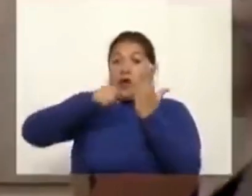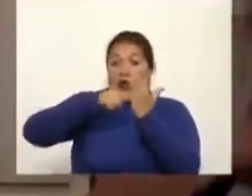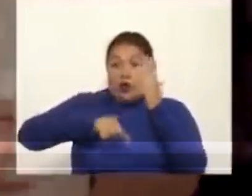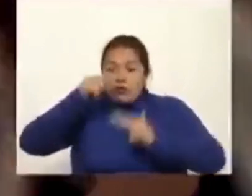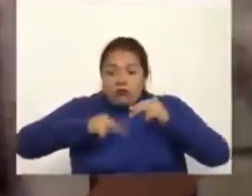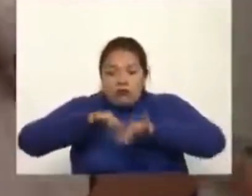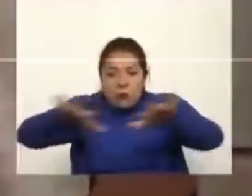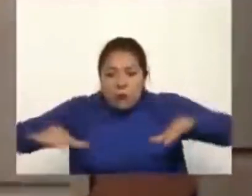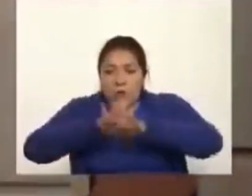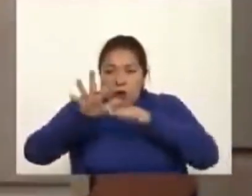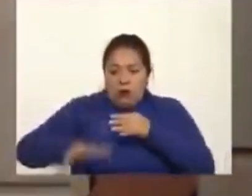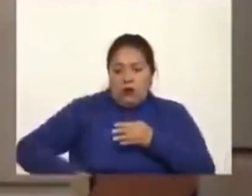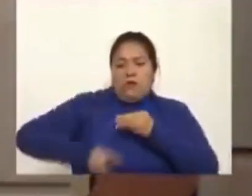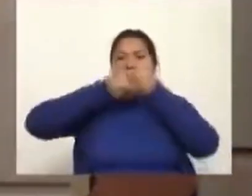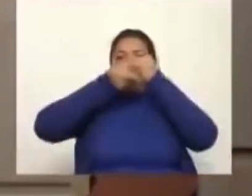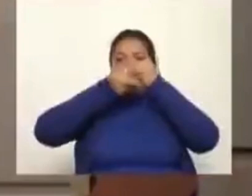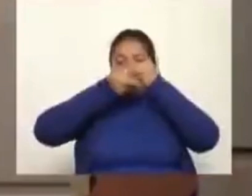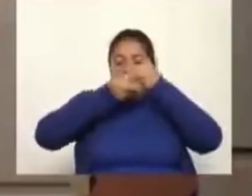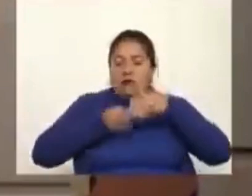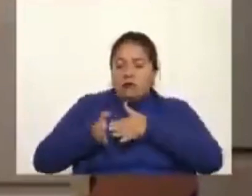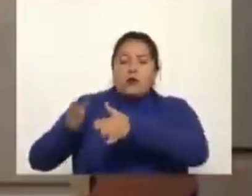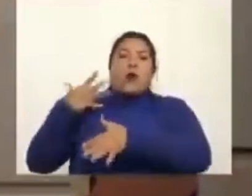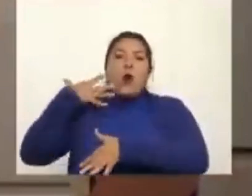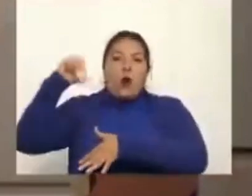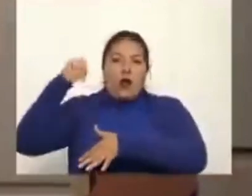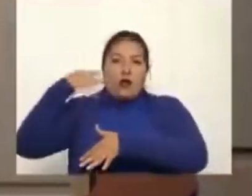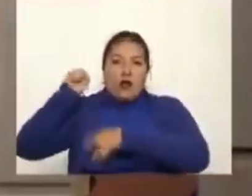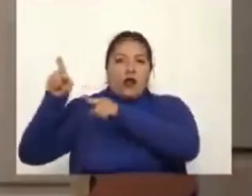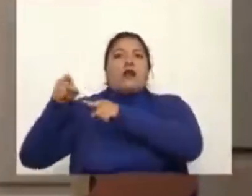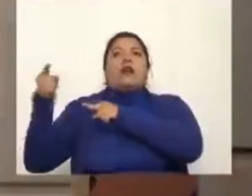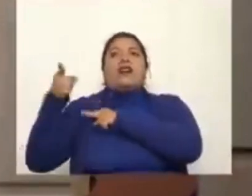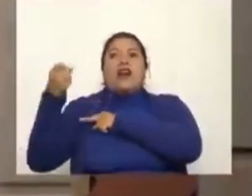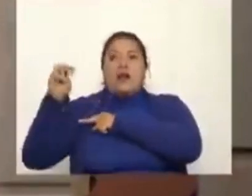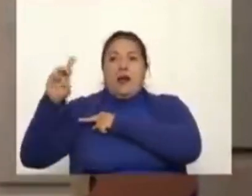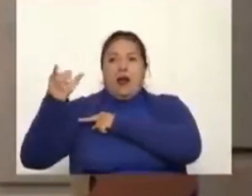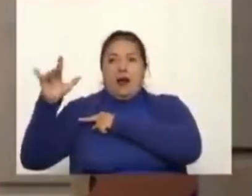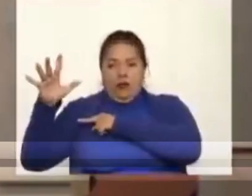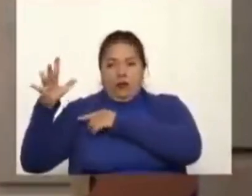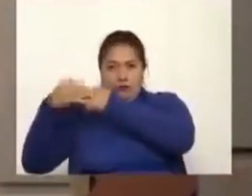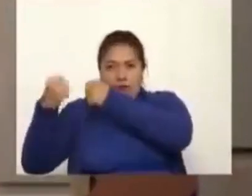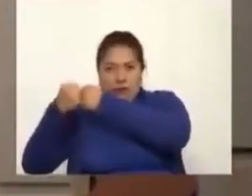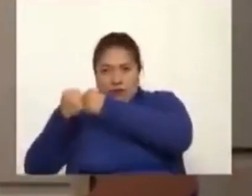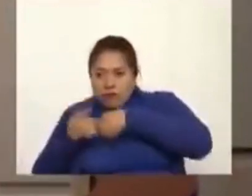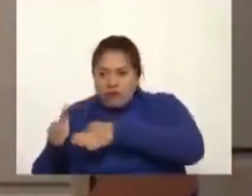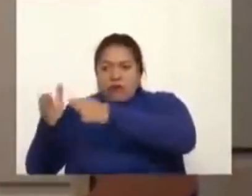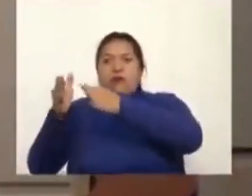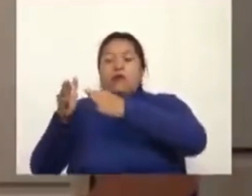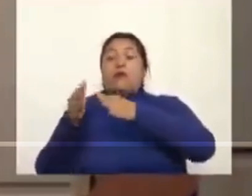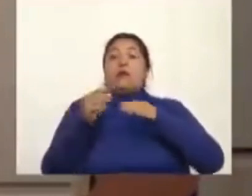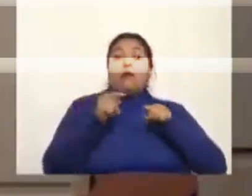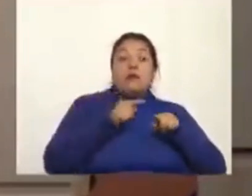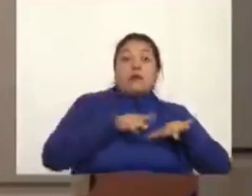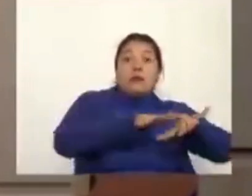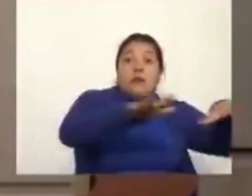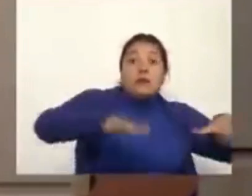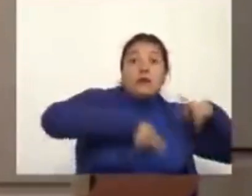del Sol con la transversal Ocaña Gamarra, que termina valiendo dos veces más